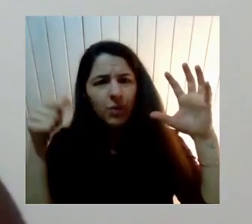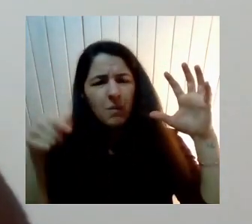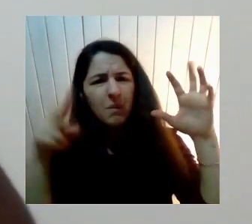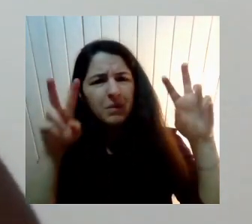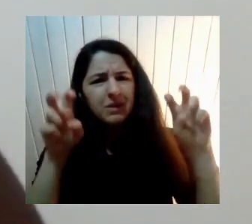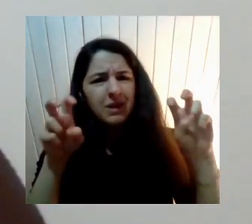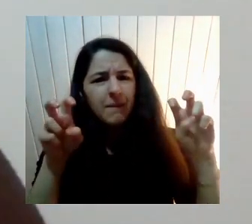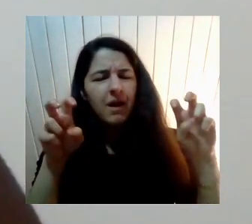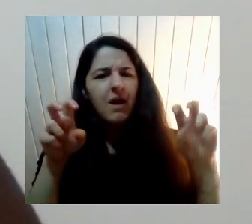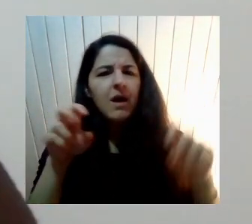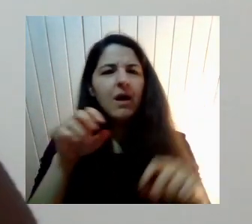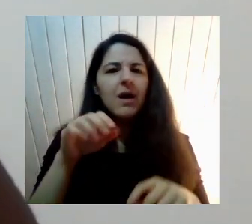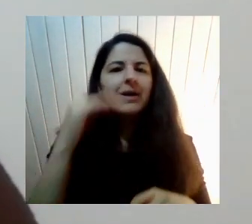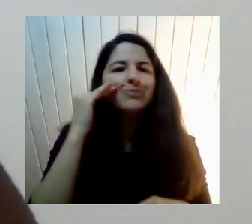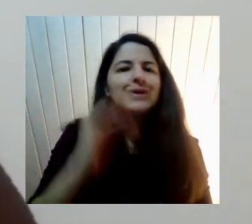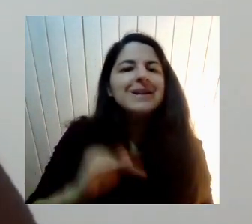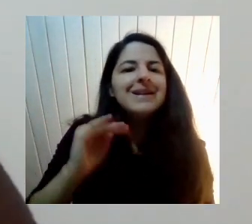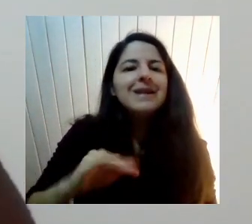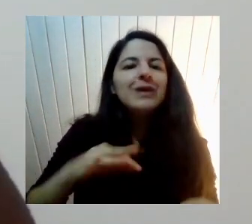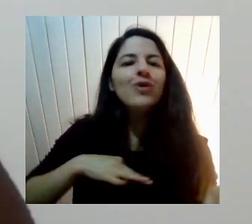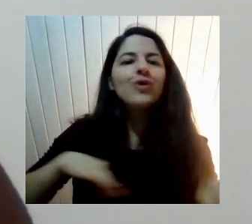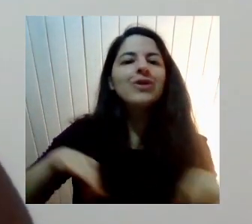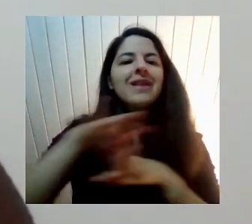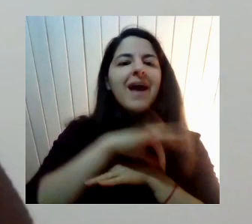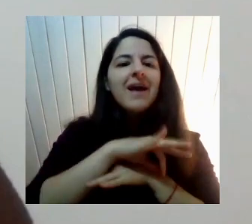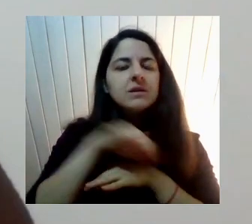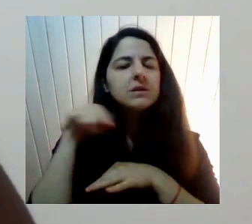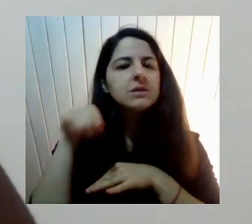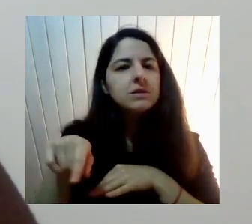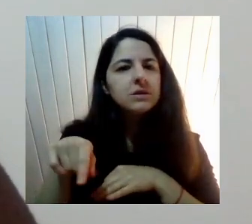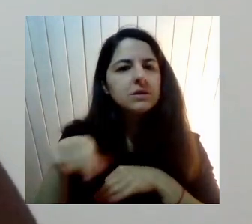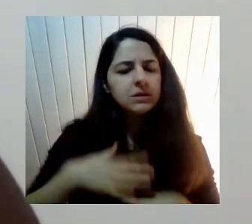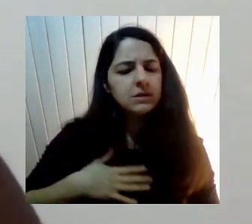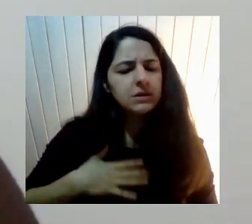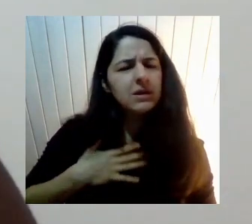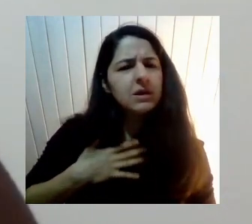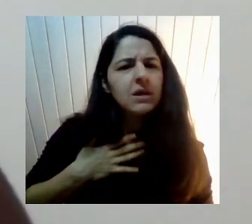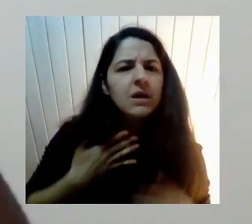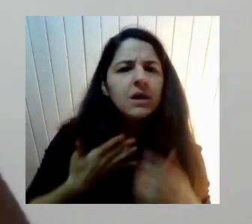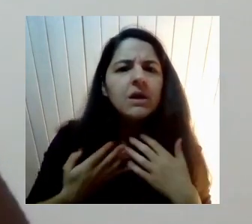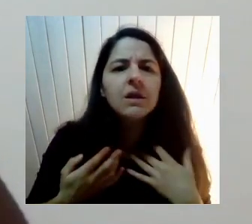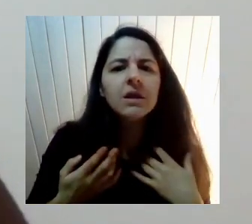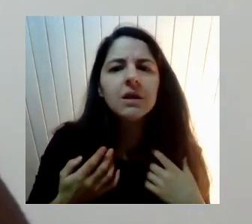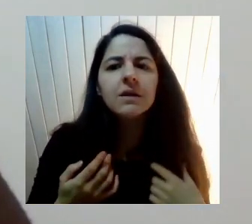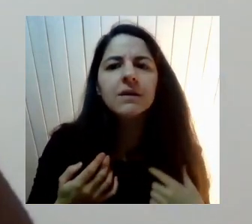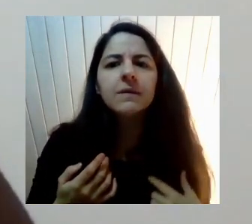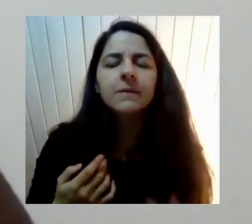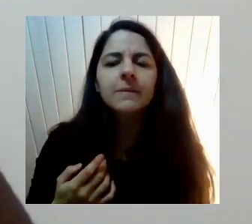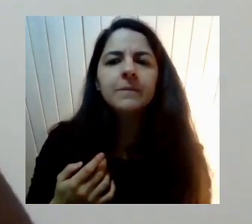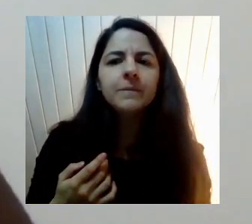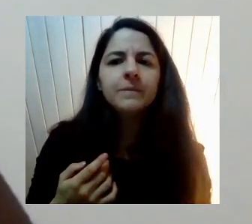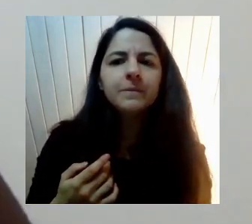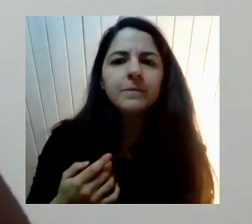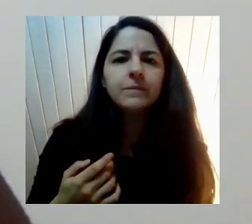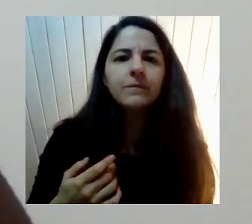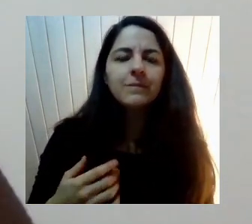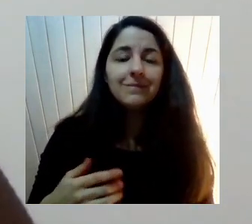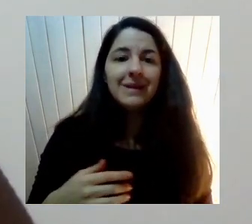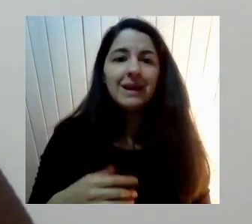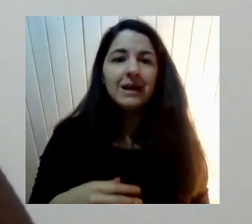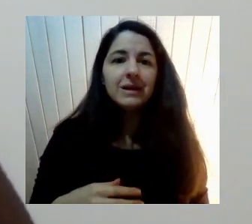mayoría De las personas trans Cuando empiezan A sentir Que están De alguna manera En una identidad